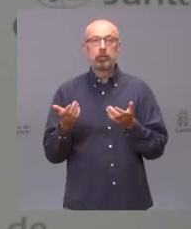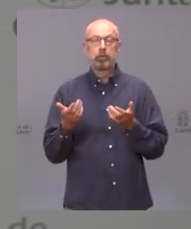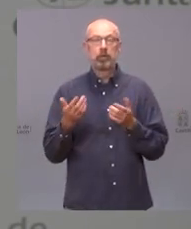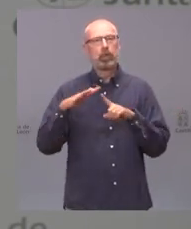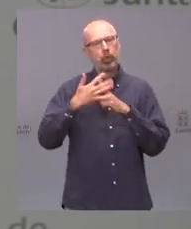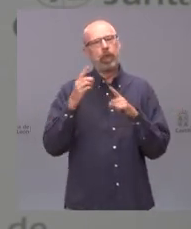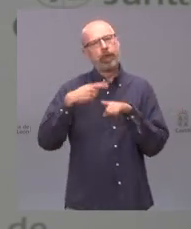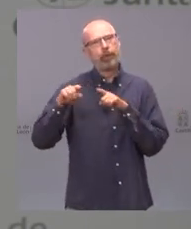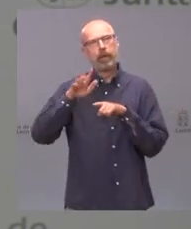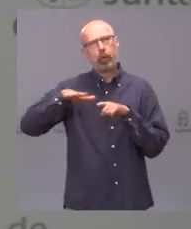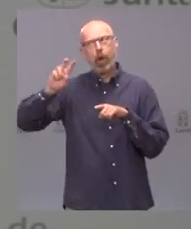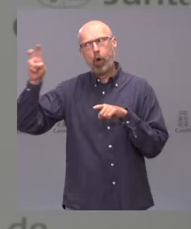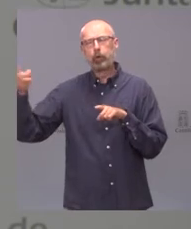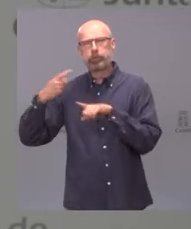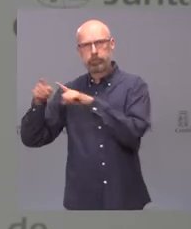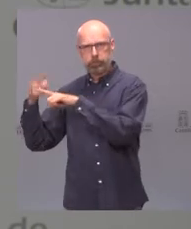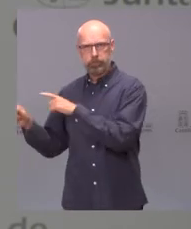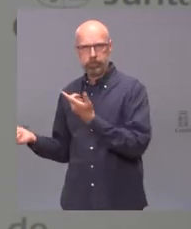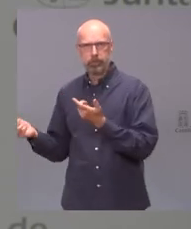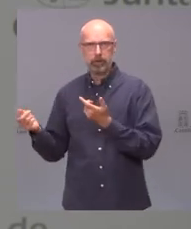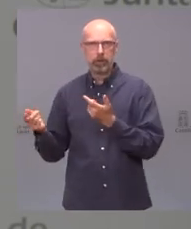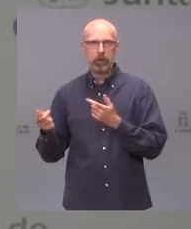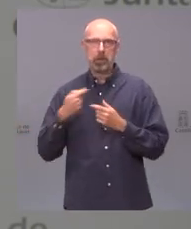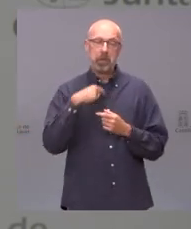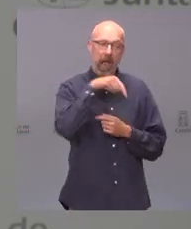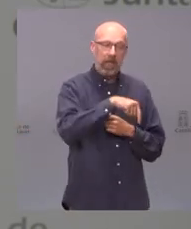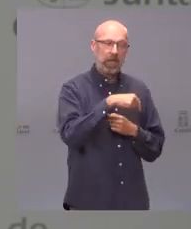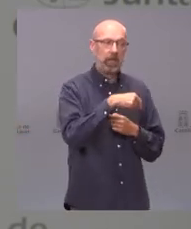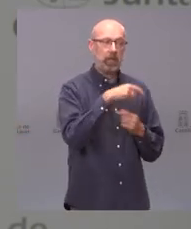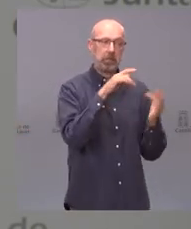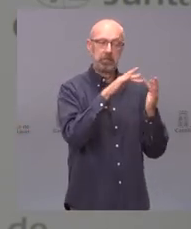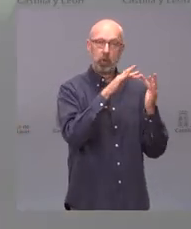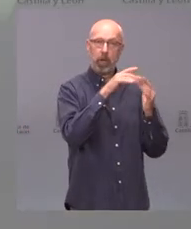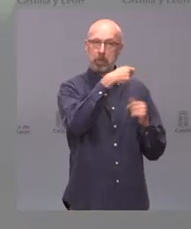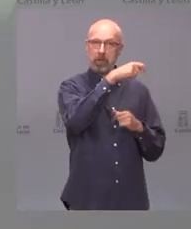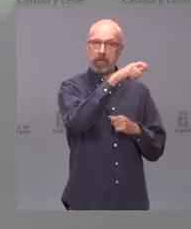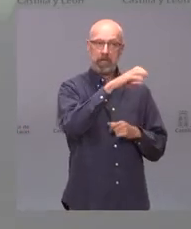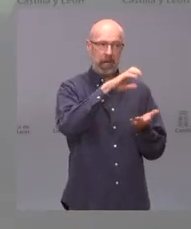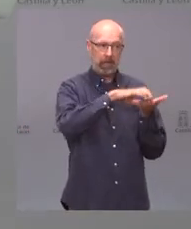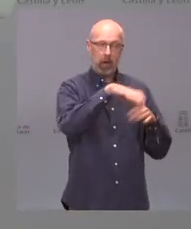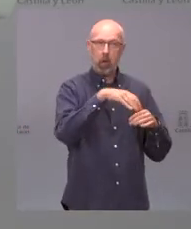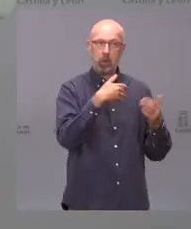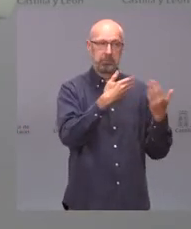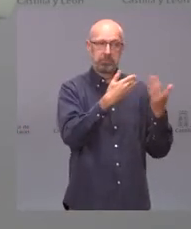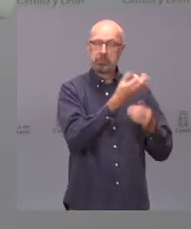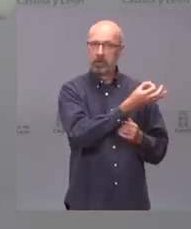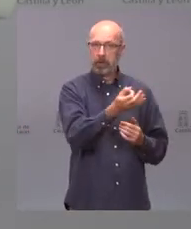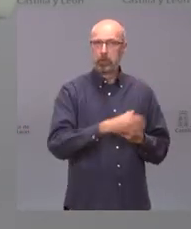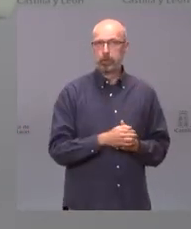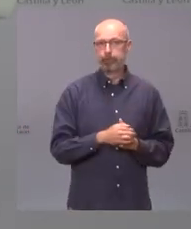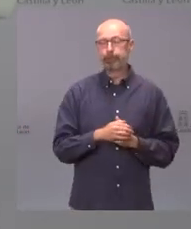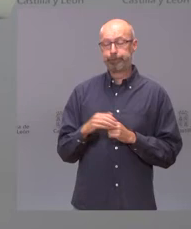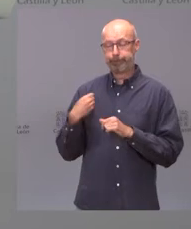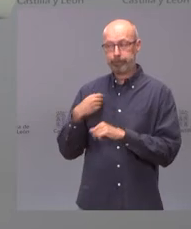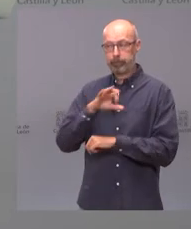otros lugares y por tanto mi relación con el presidente de Castilla y León es magnífica pues yo puedo hablar